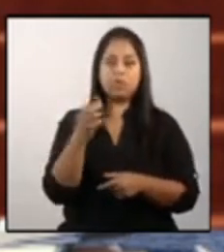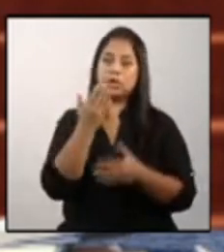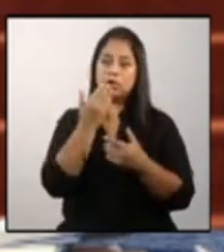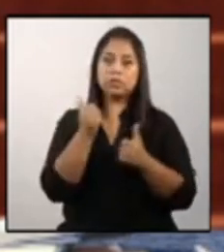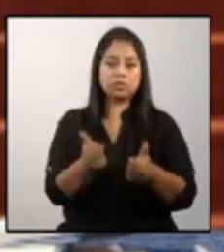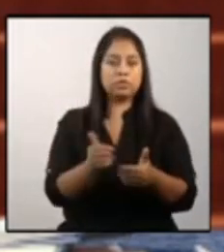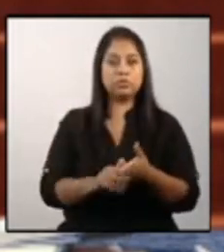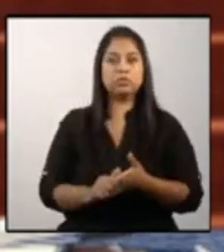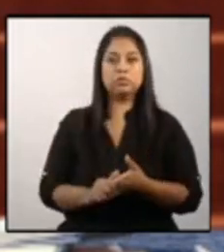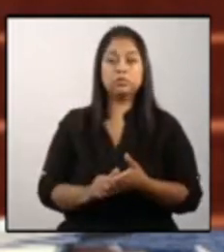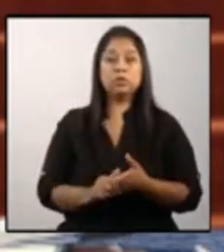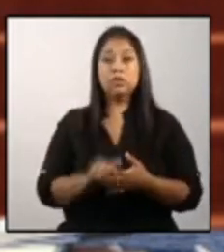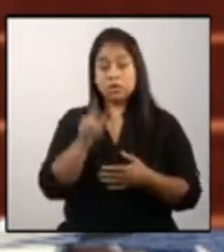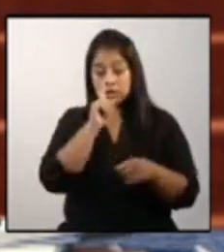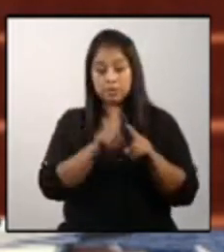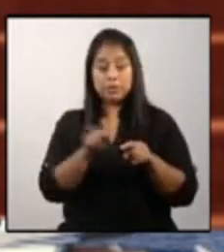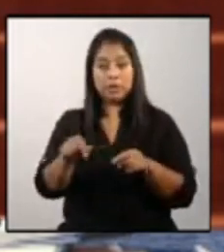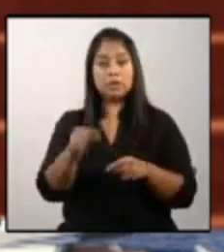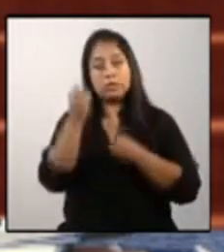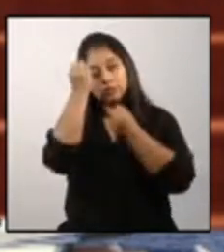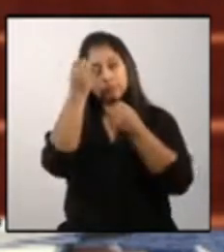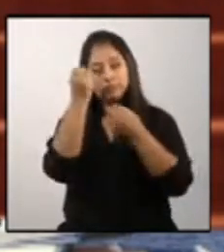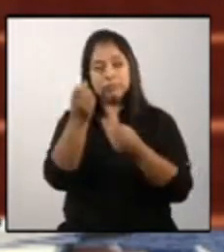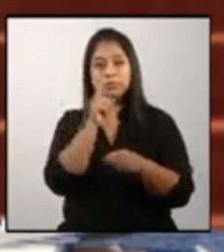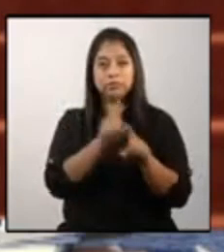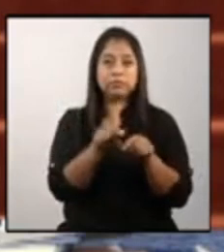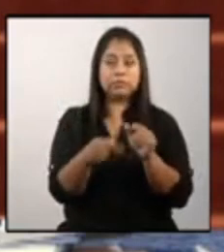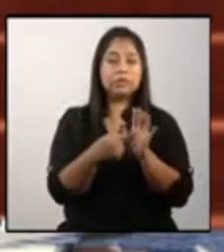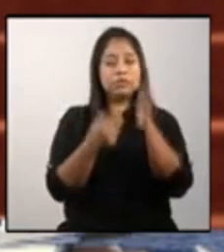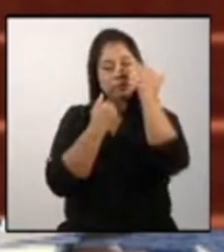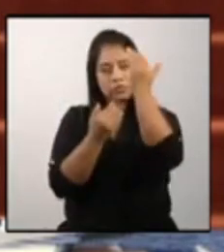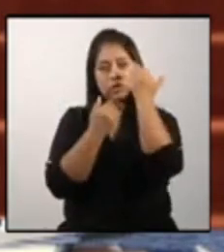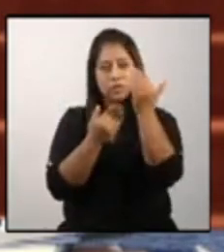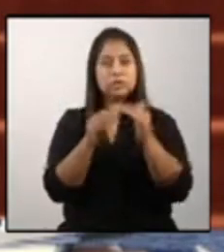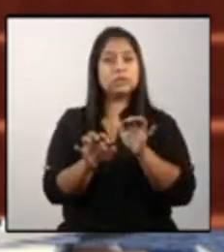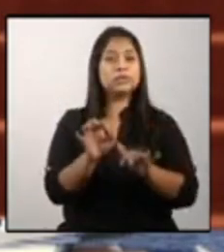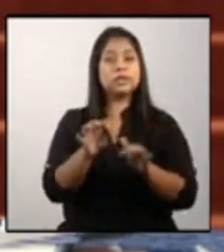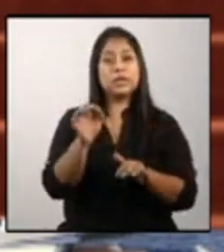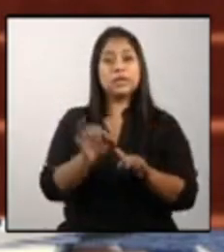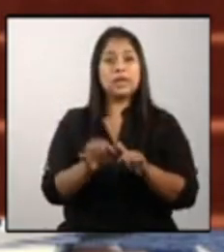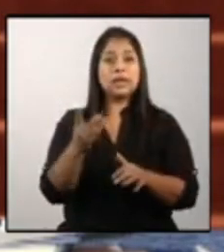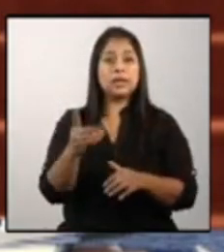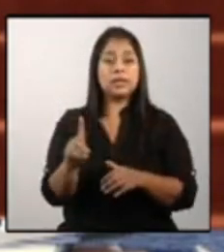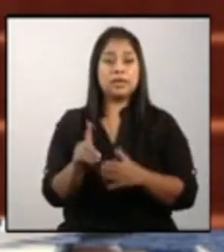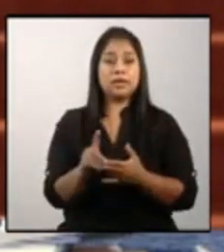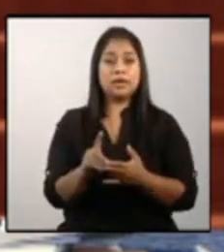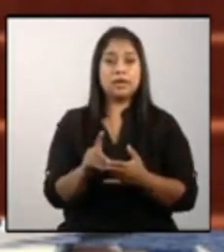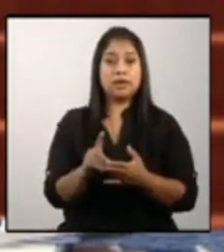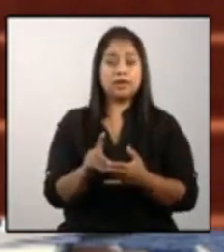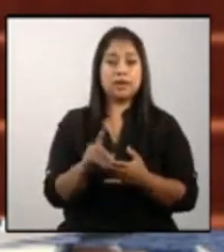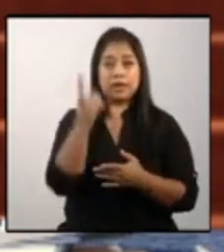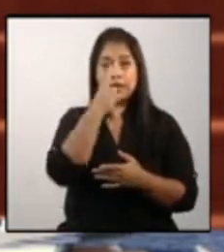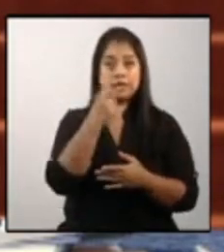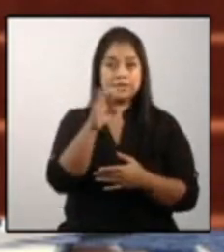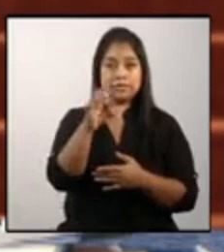quiero cerrar este mensaje sin darle las gracias a la secretaría de a la CESAM